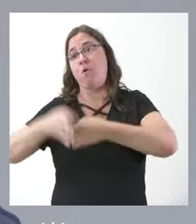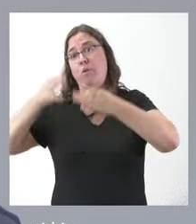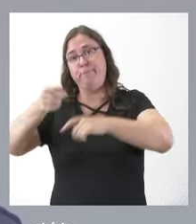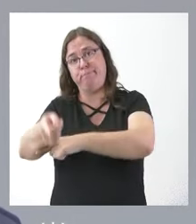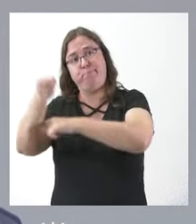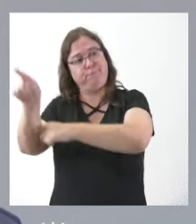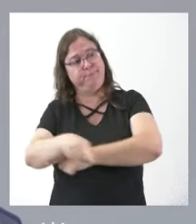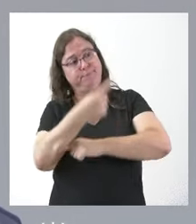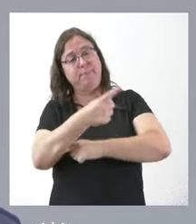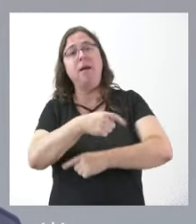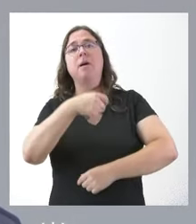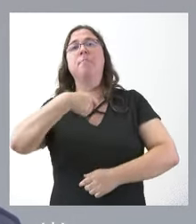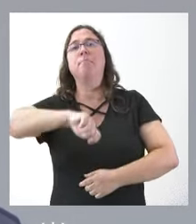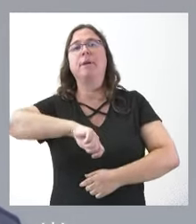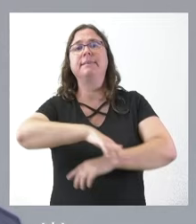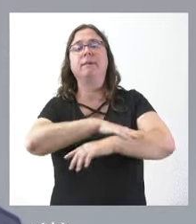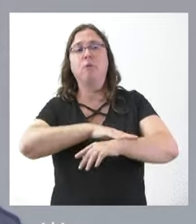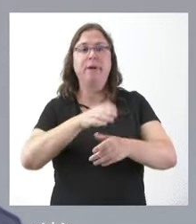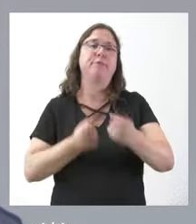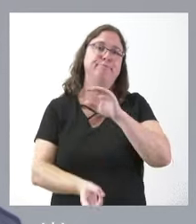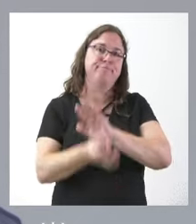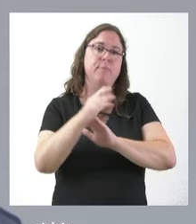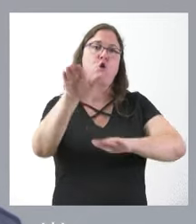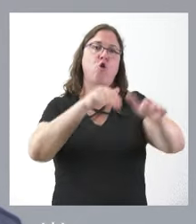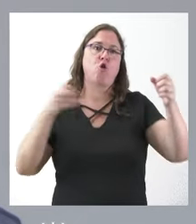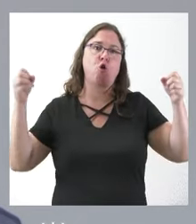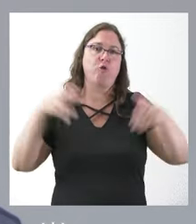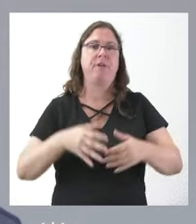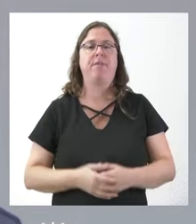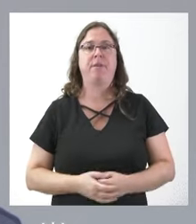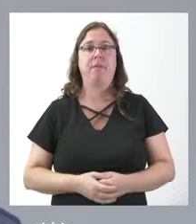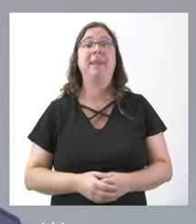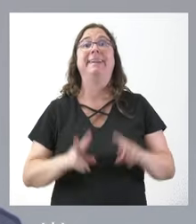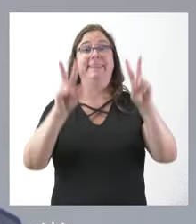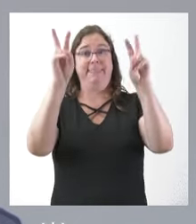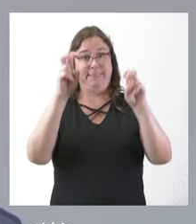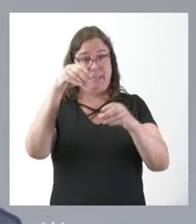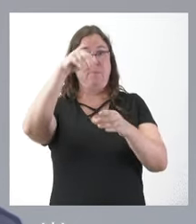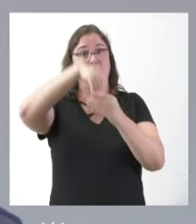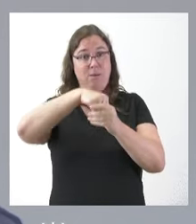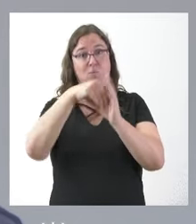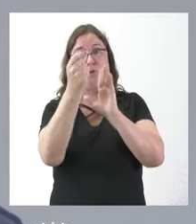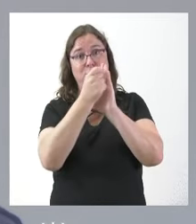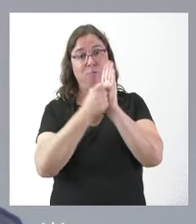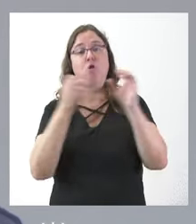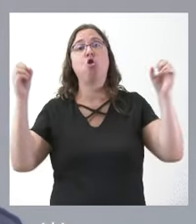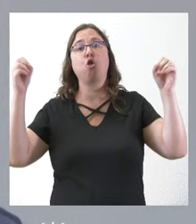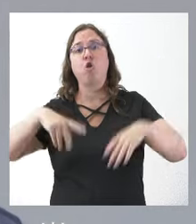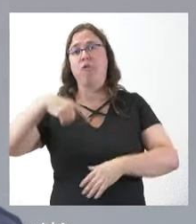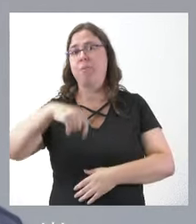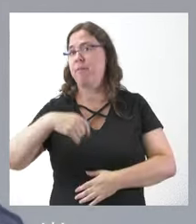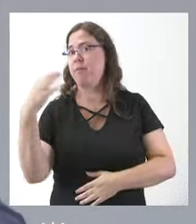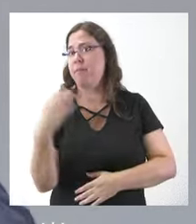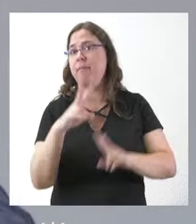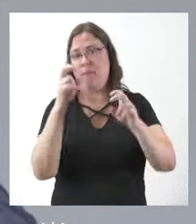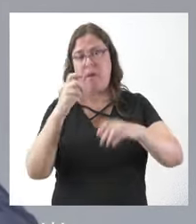al presidente del Gobierno a mantener la conferencia. Y uno de los temas, lógicamente, que incluirá esa conferencia de presidente será el tema